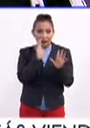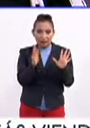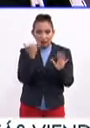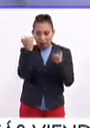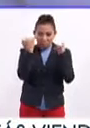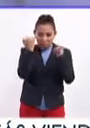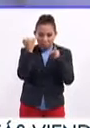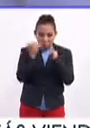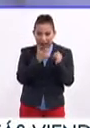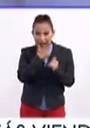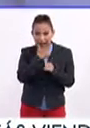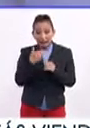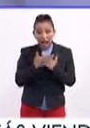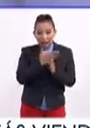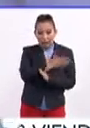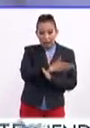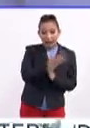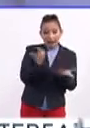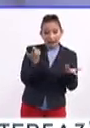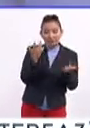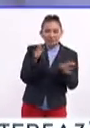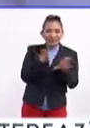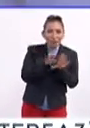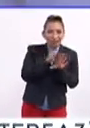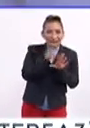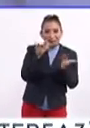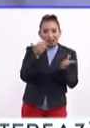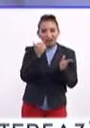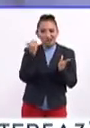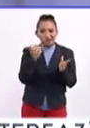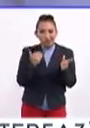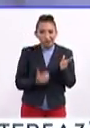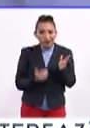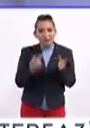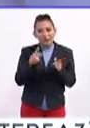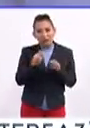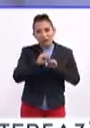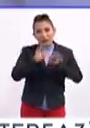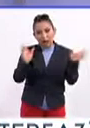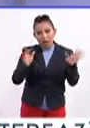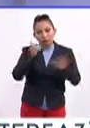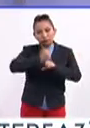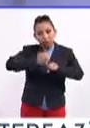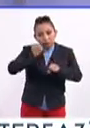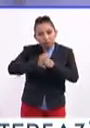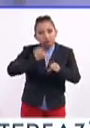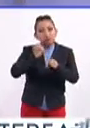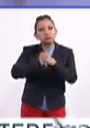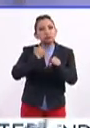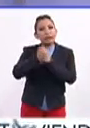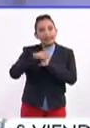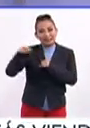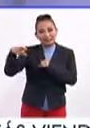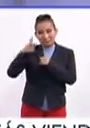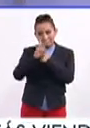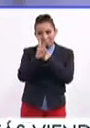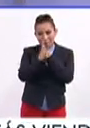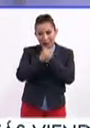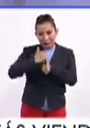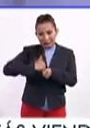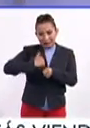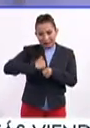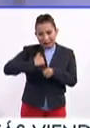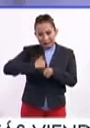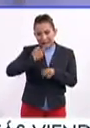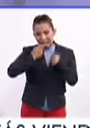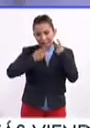improviso mi inglés. Antes, pues era un poco deficiente, pero pues obviamente con la práctica en el país, pues